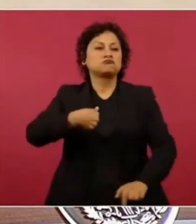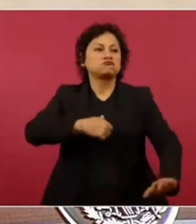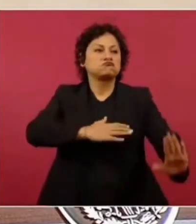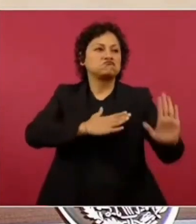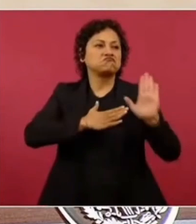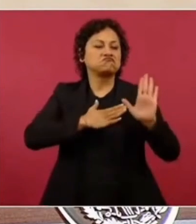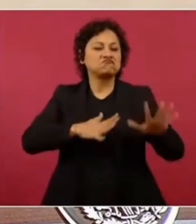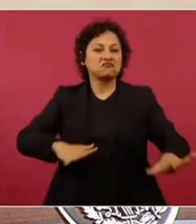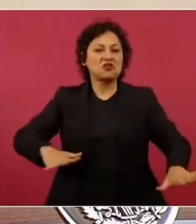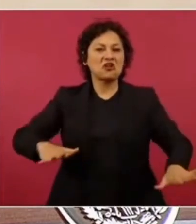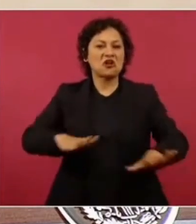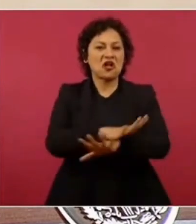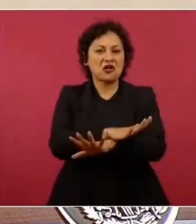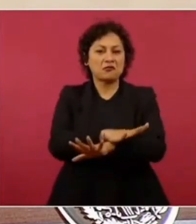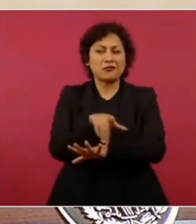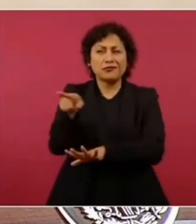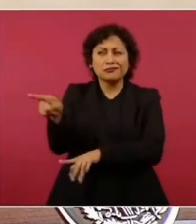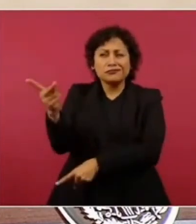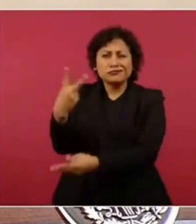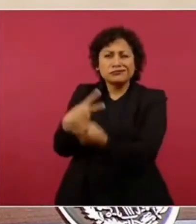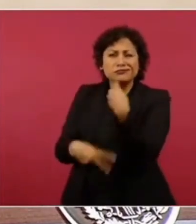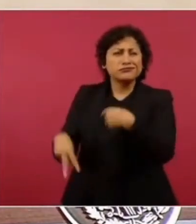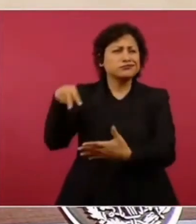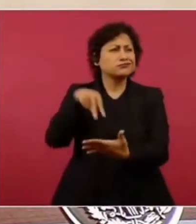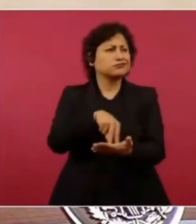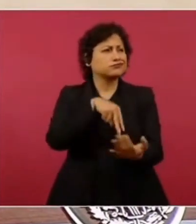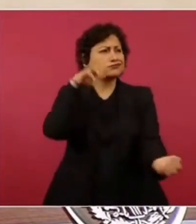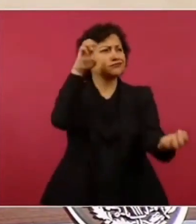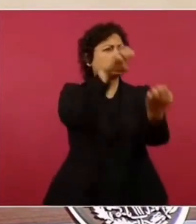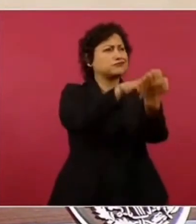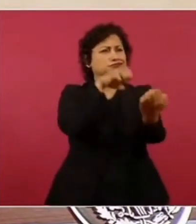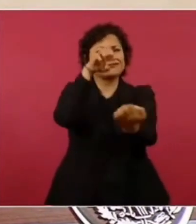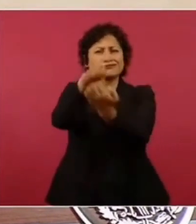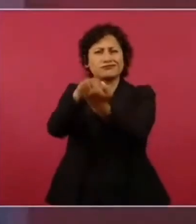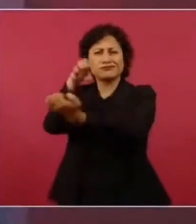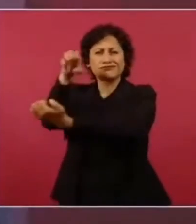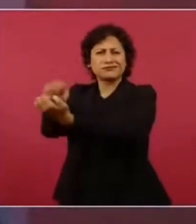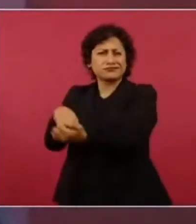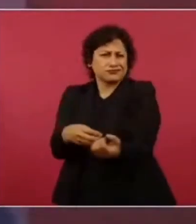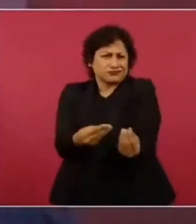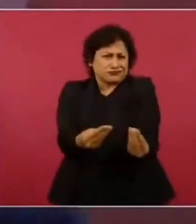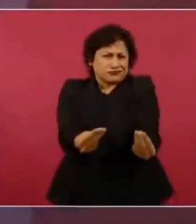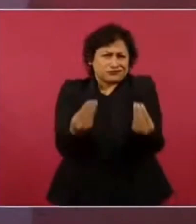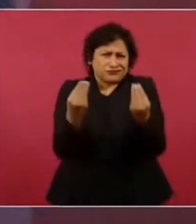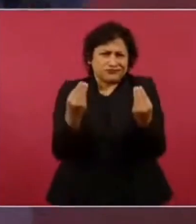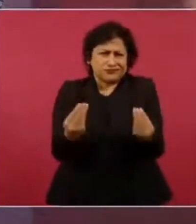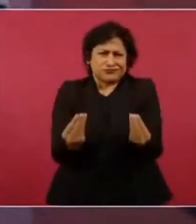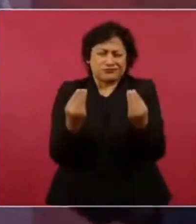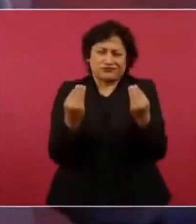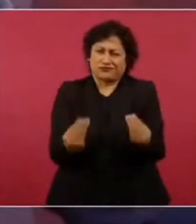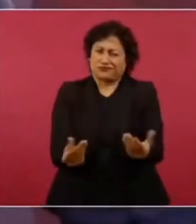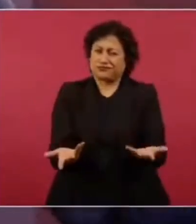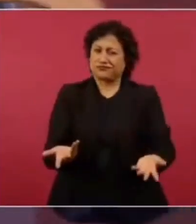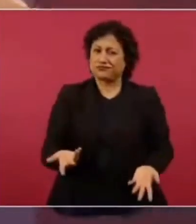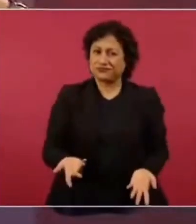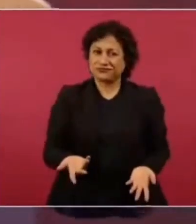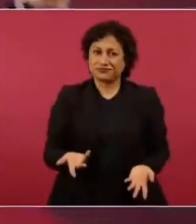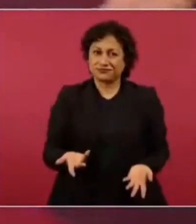engañando a muchísima gente y más